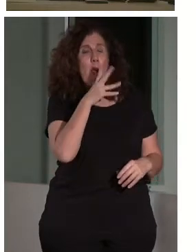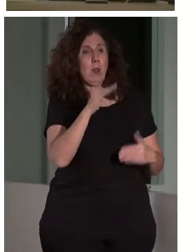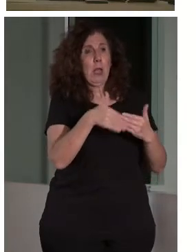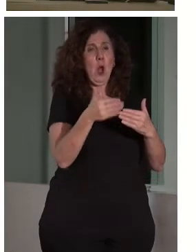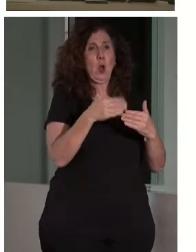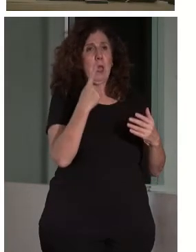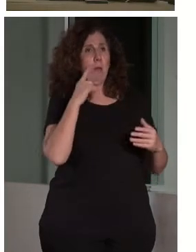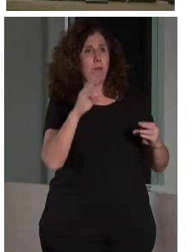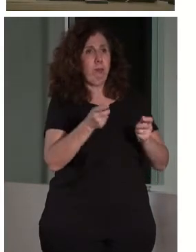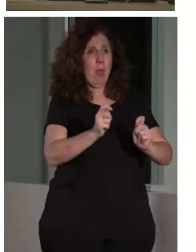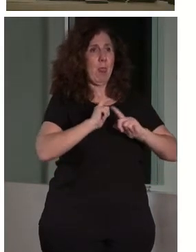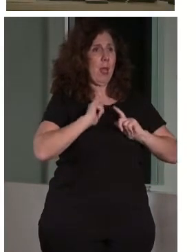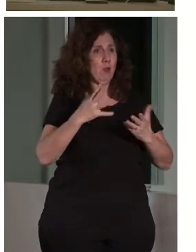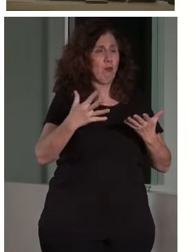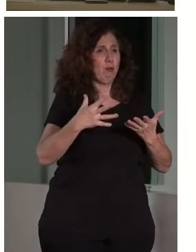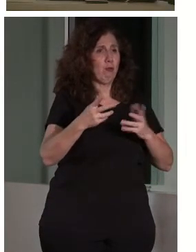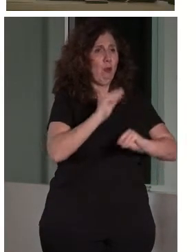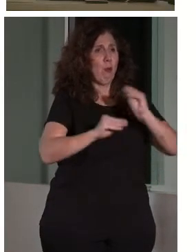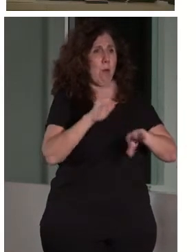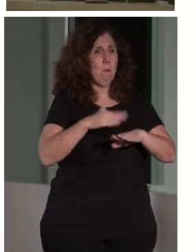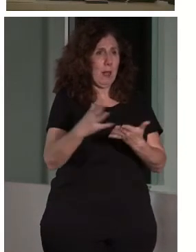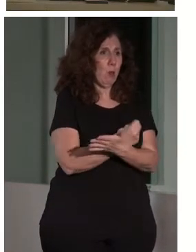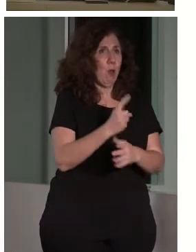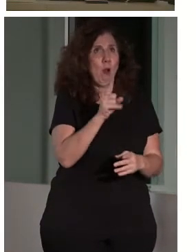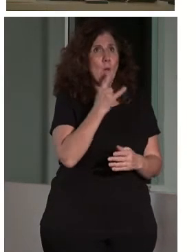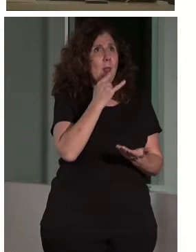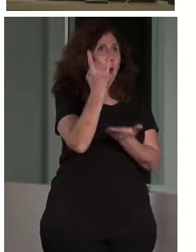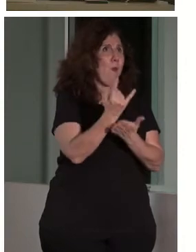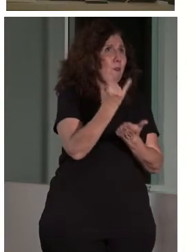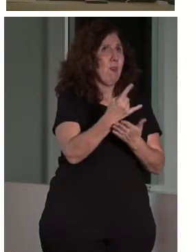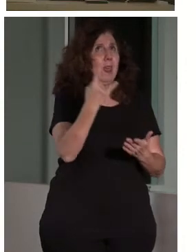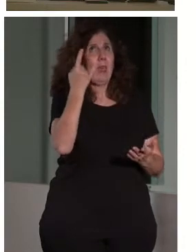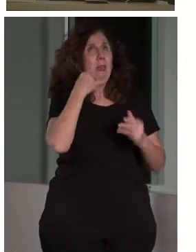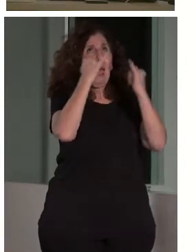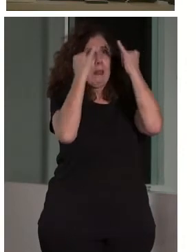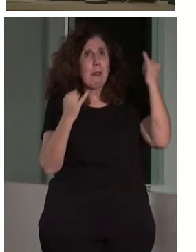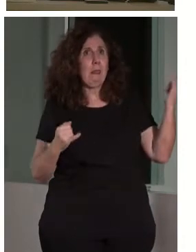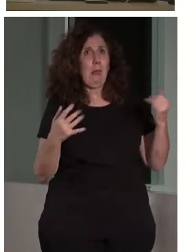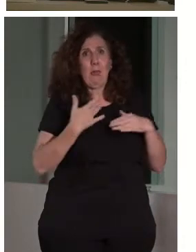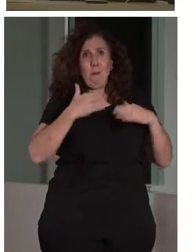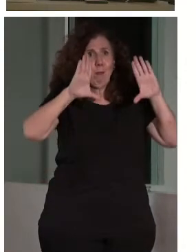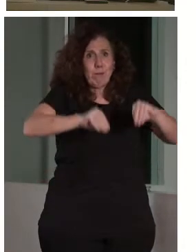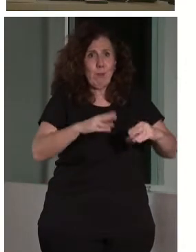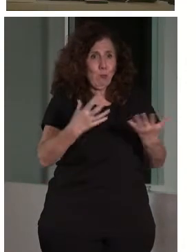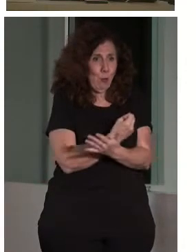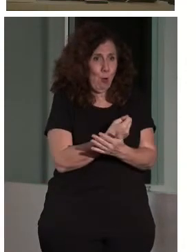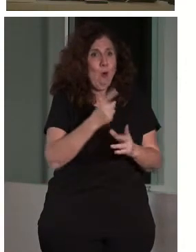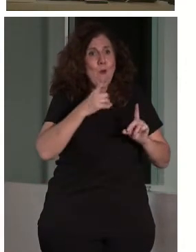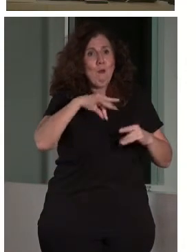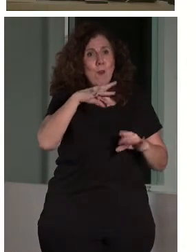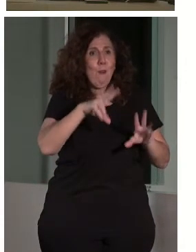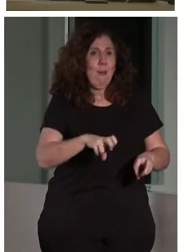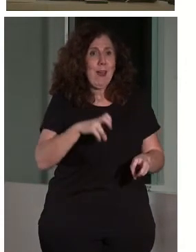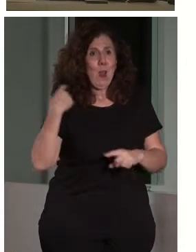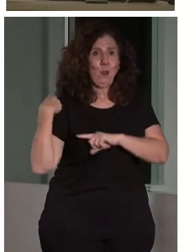resuelve todo. Y entre los que creen que no, que la tecnología se le va al Wi-Fi, se le va a la electricidad y que realmente lo tradicional,